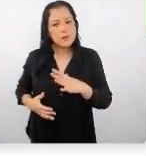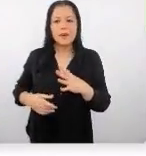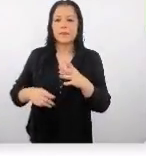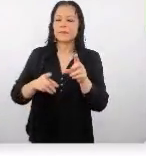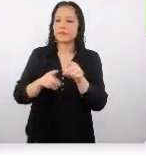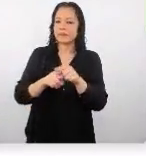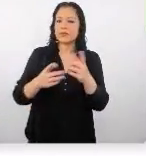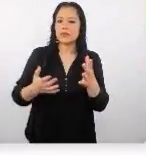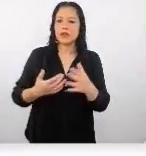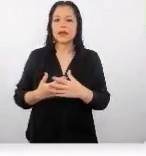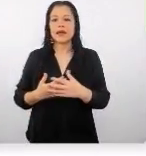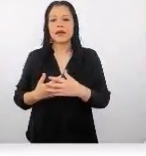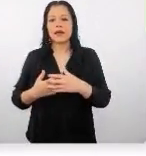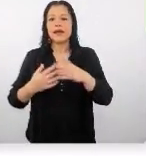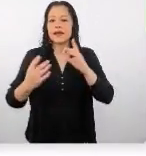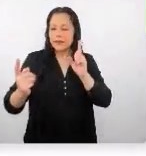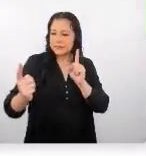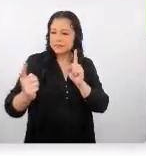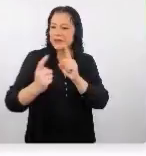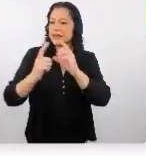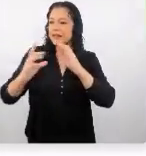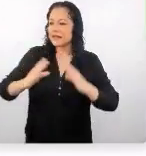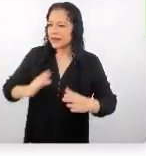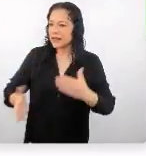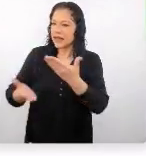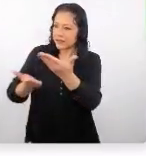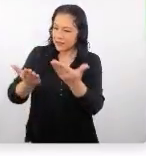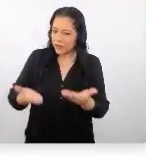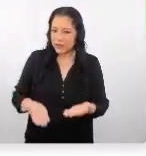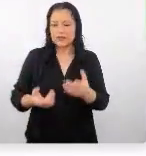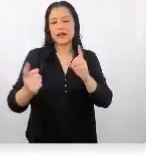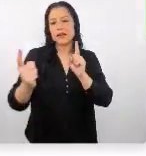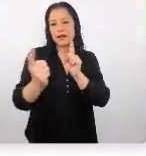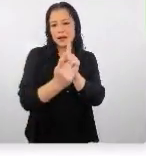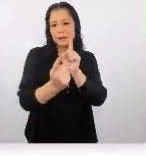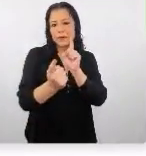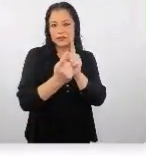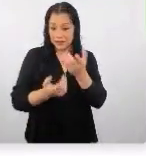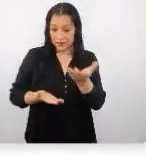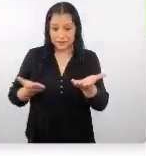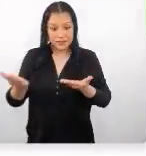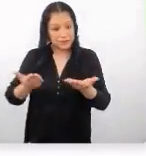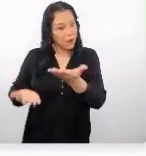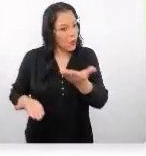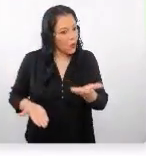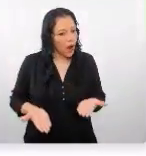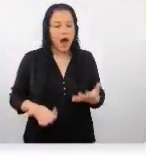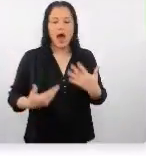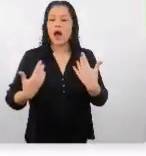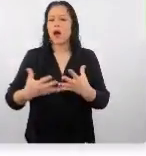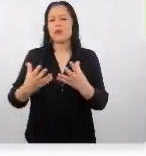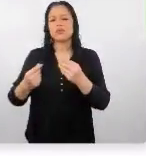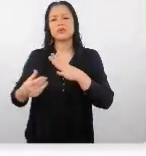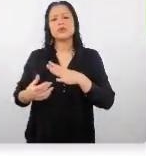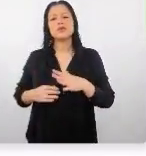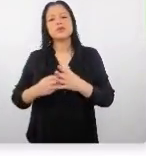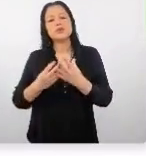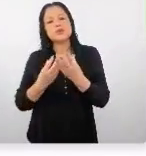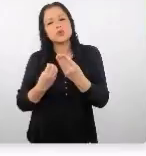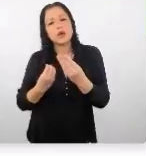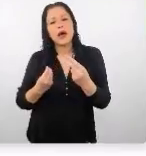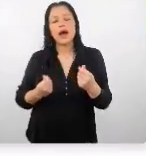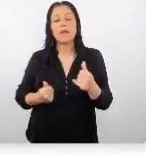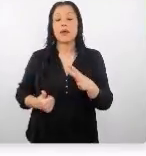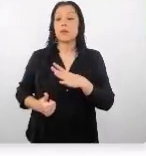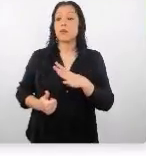de de ir hacia el cliente de ir hacia las personas que ellos están atendiendo es muy sutil son muy